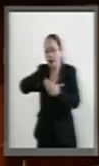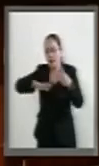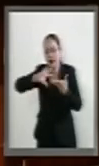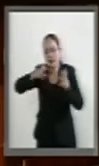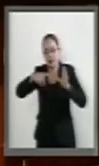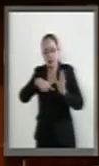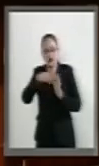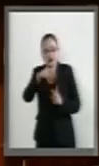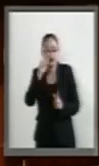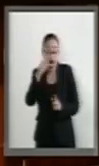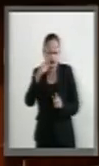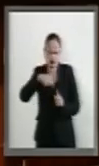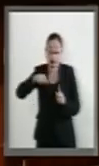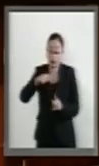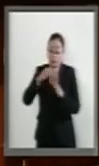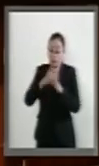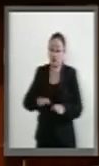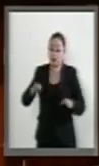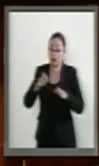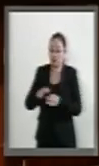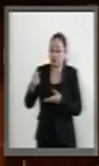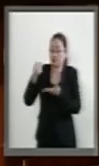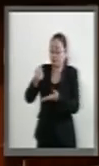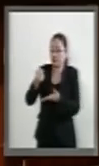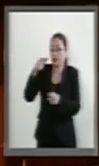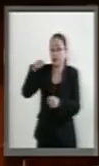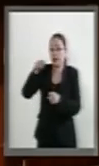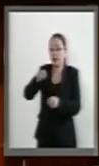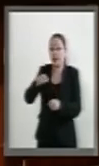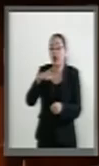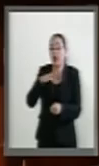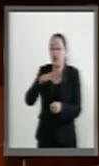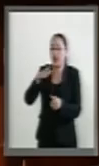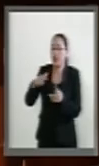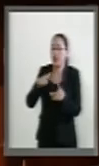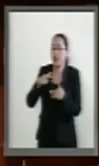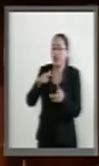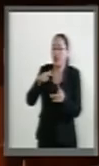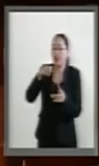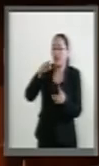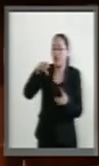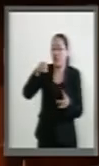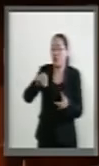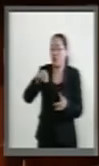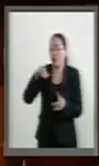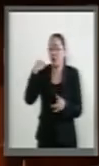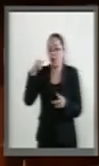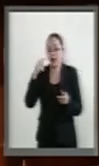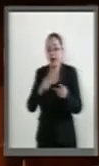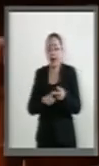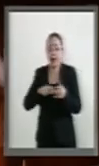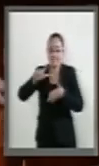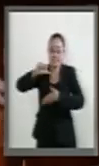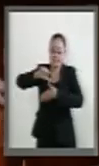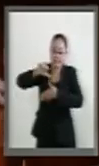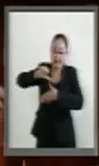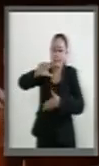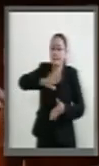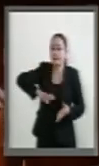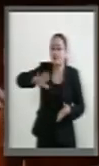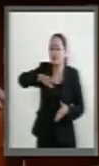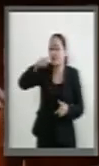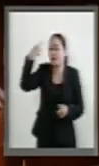hemos direccionado importantes recursos a través del Fondo Yucatán, del proyecto Mesamérica Sin Hambre, del proyecto